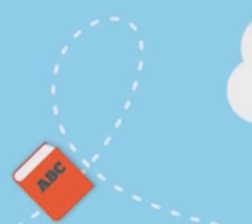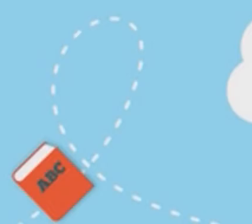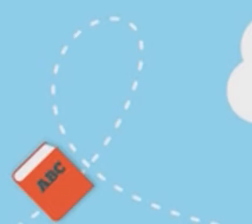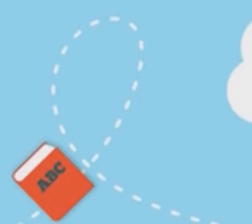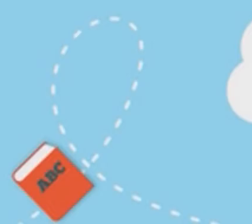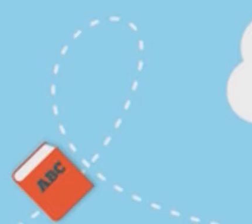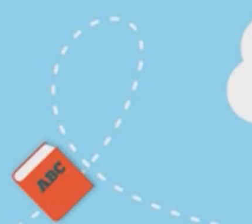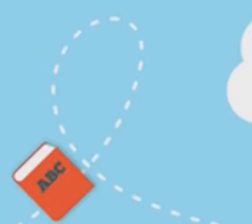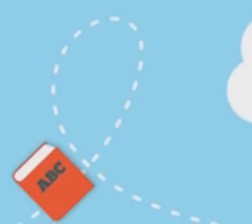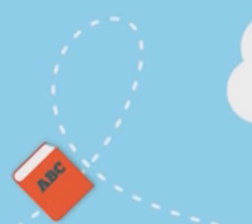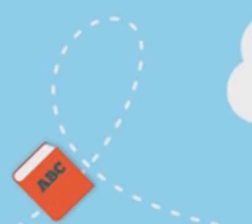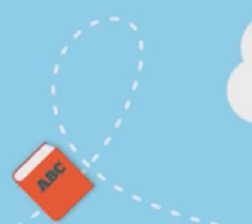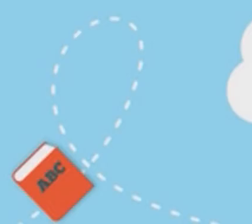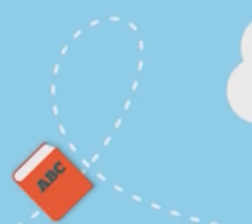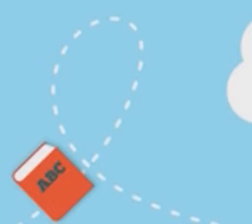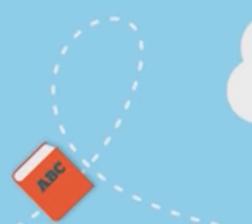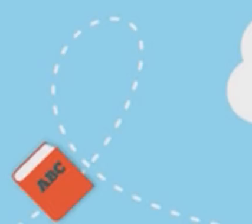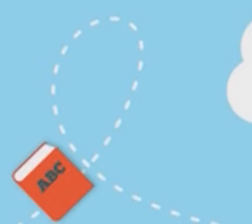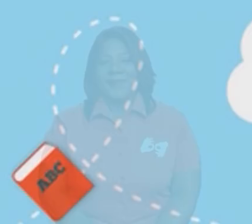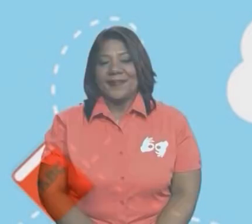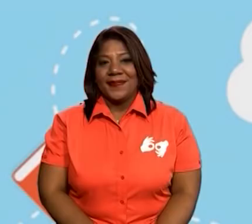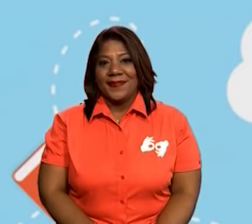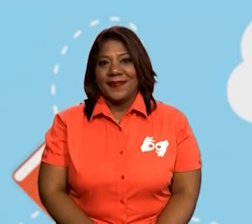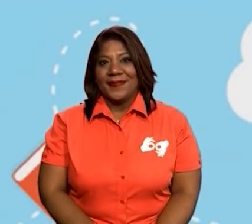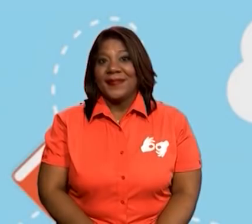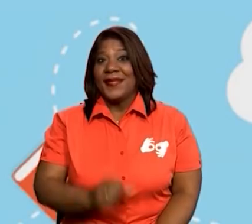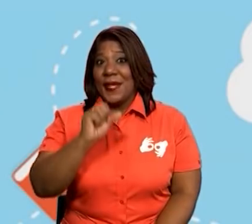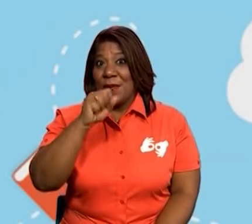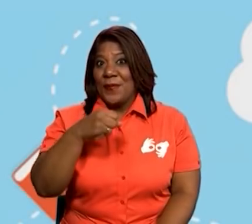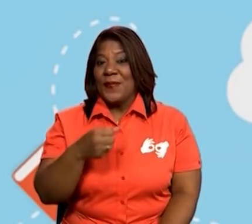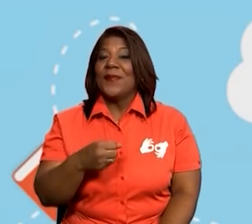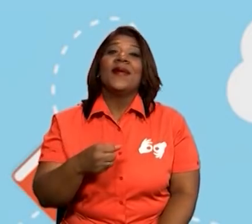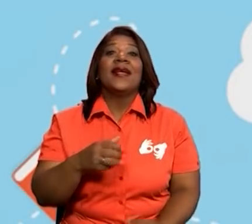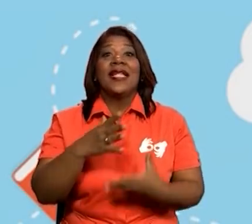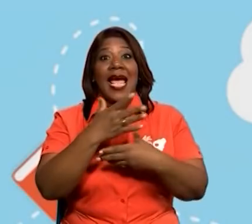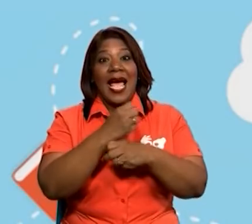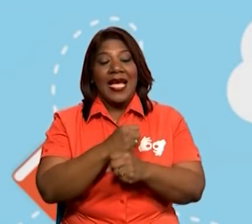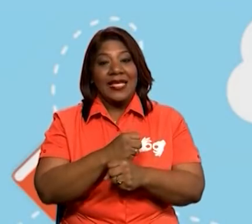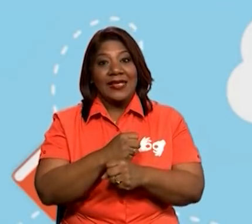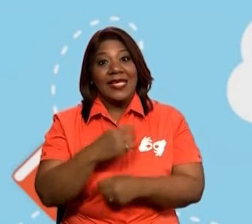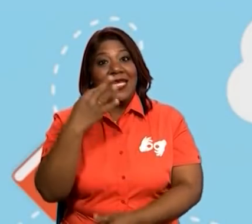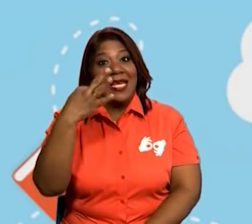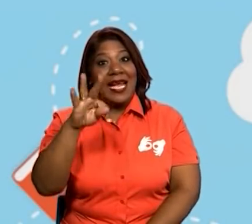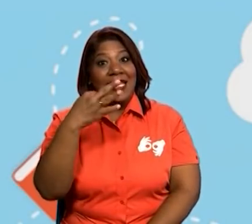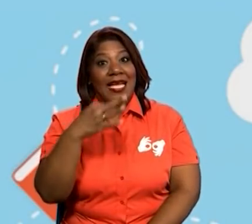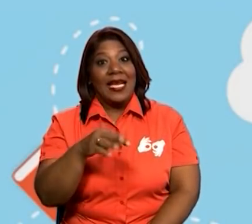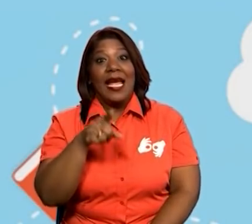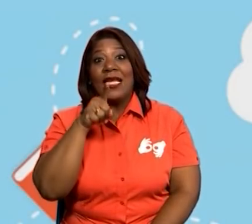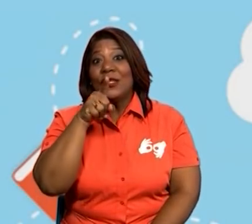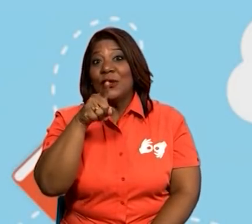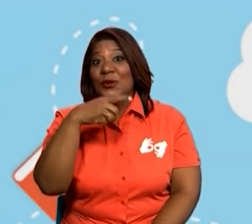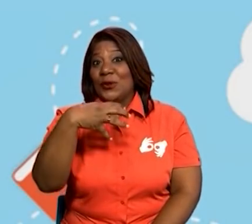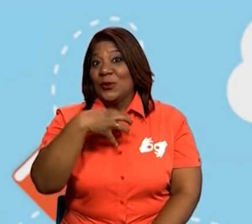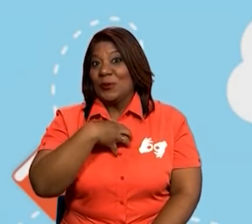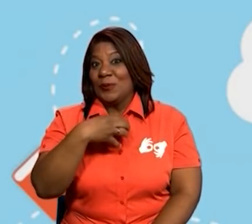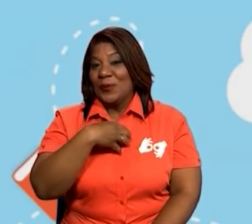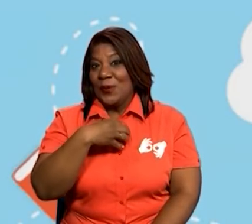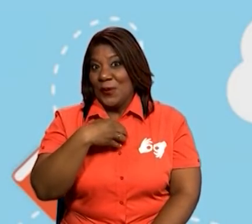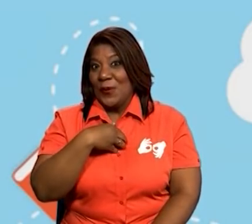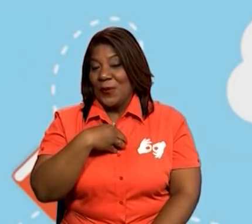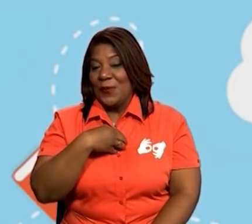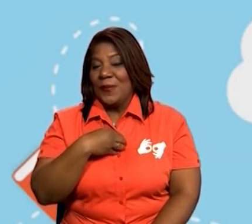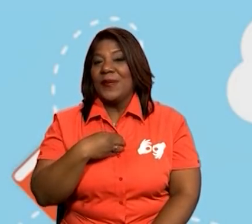también, como dijo la maestra, su propia anécdota con sus vivencias. Y así poder también desarrollar el mismo taller.